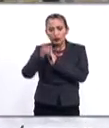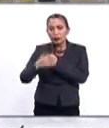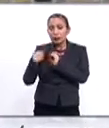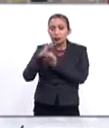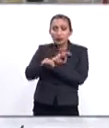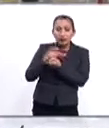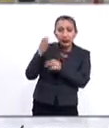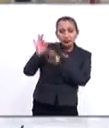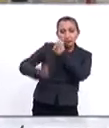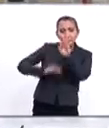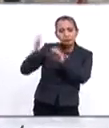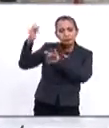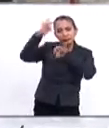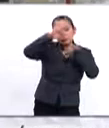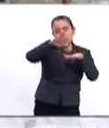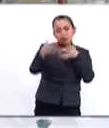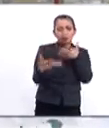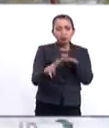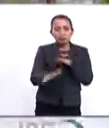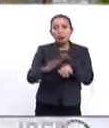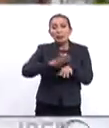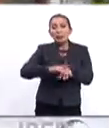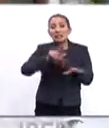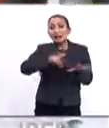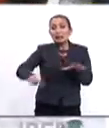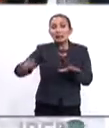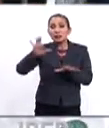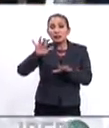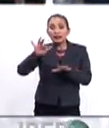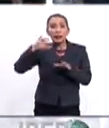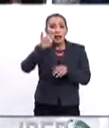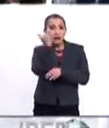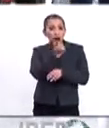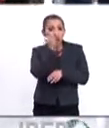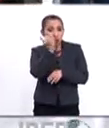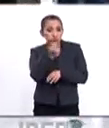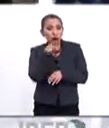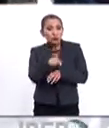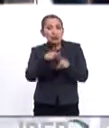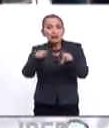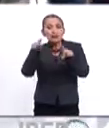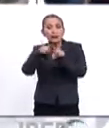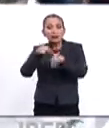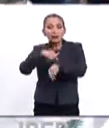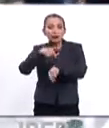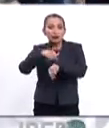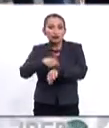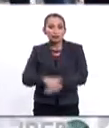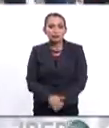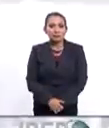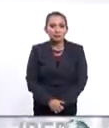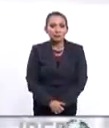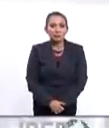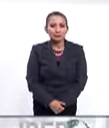capacidad para atender una población aproximada de más de 750 estudiantes en diversos horarios.